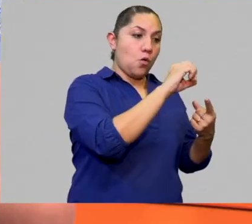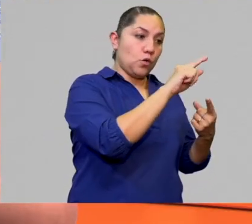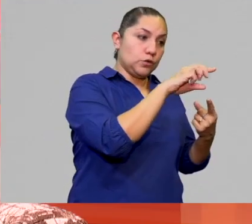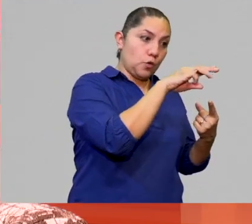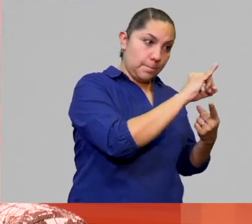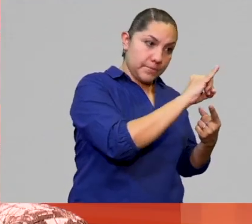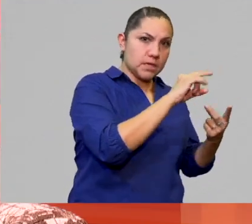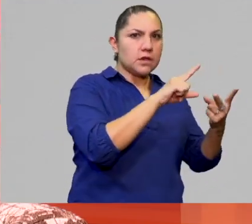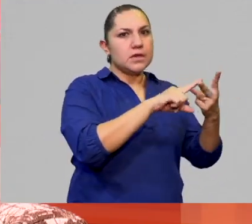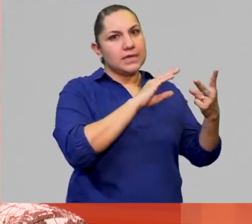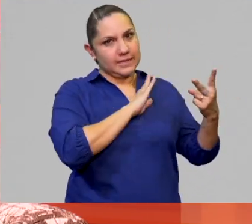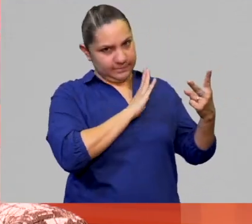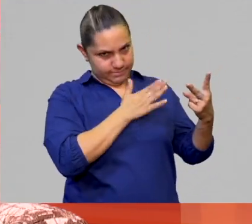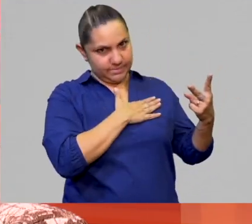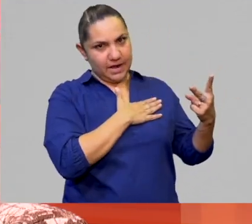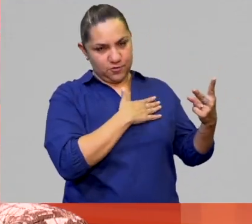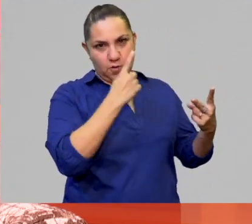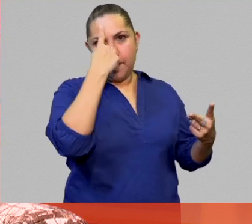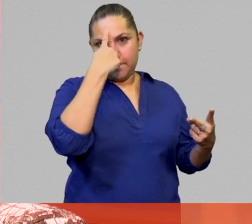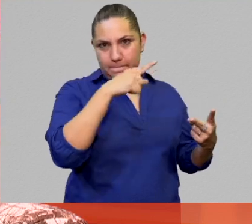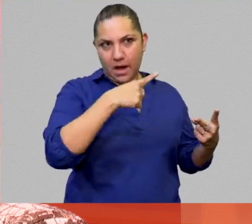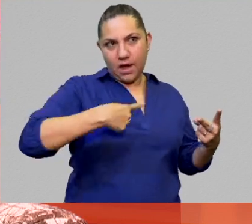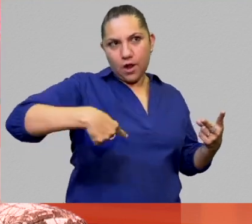justamente dónde está